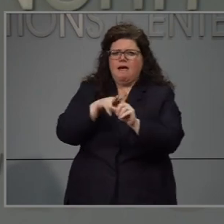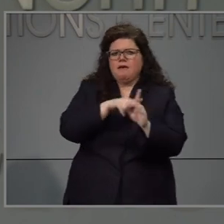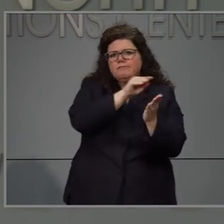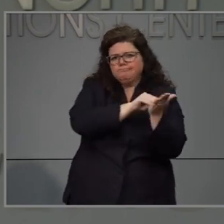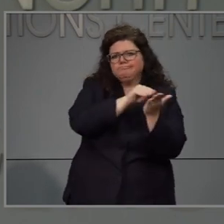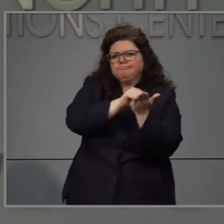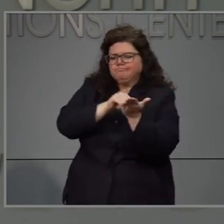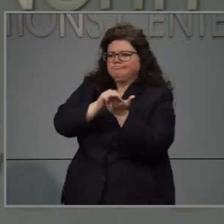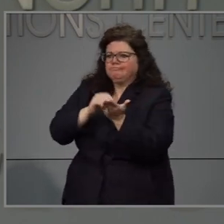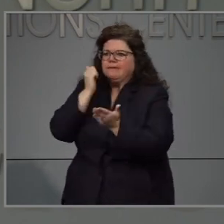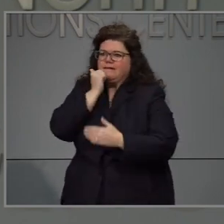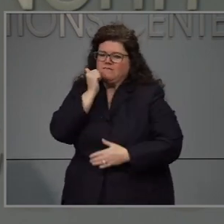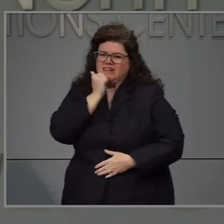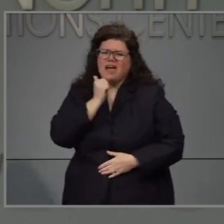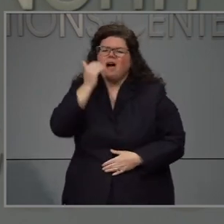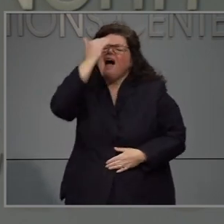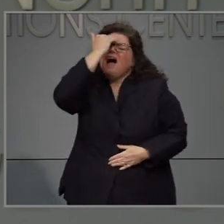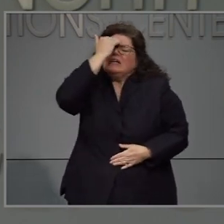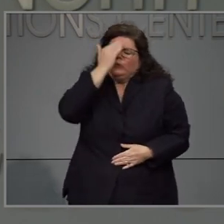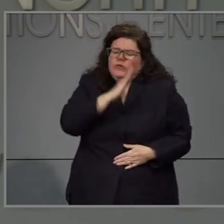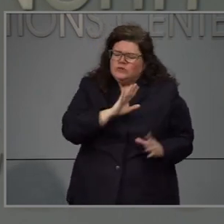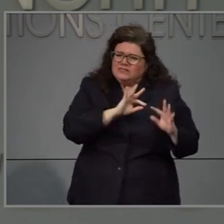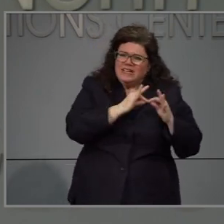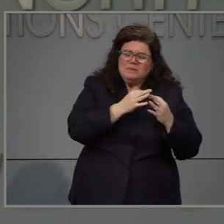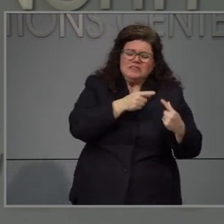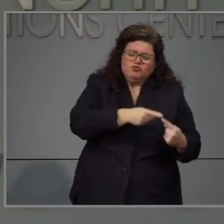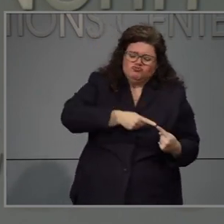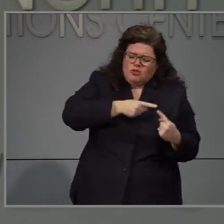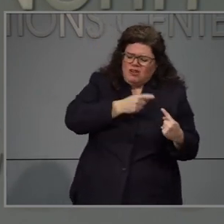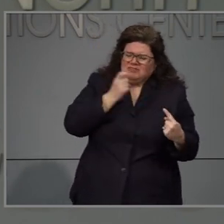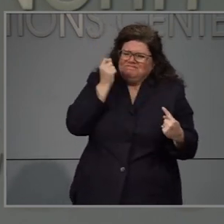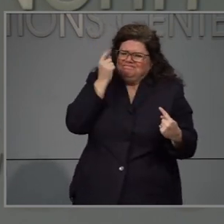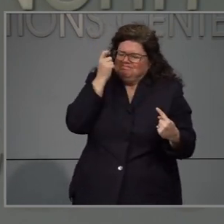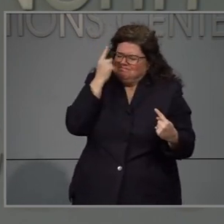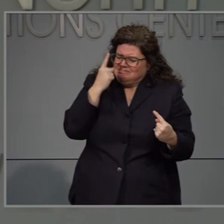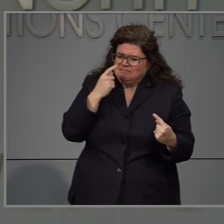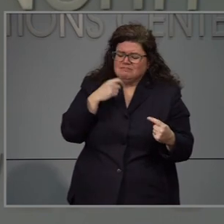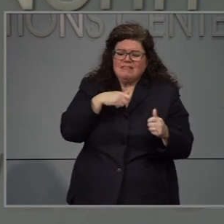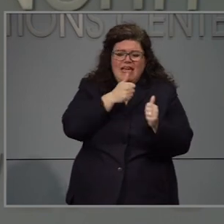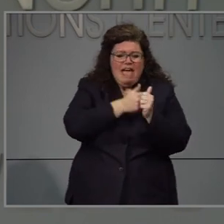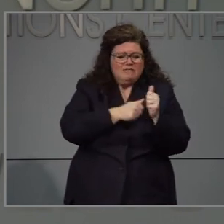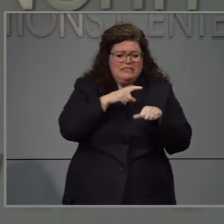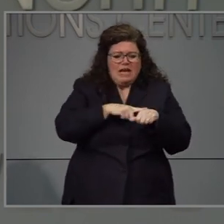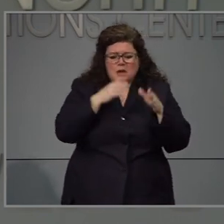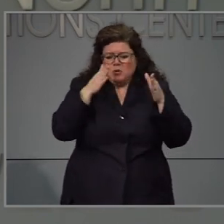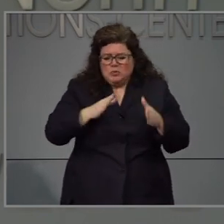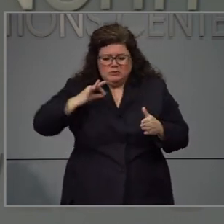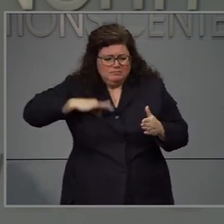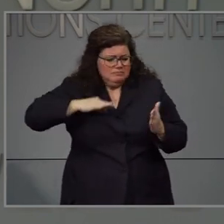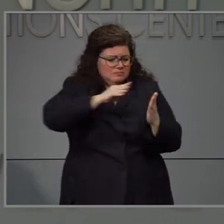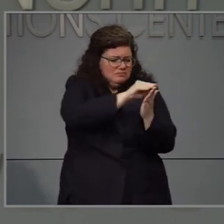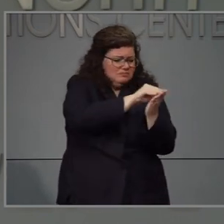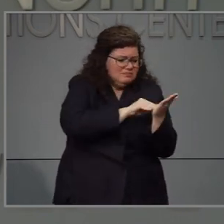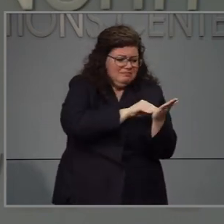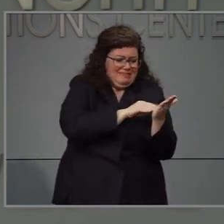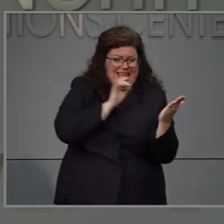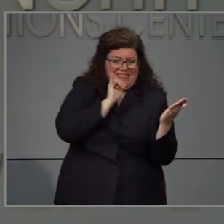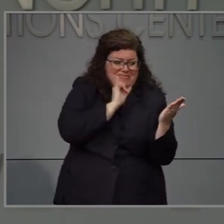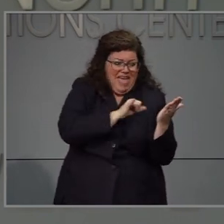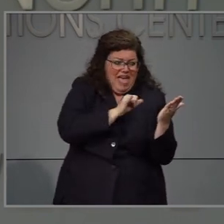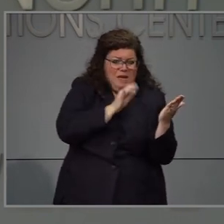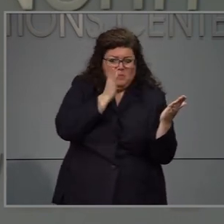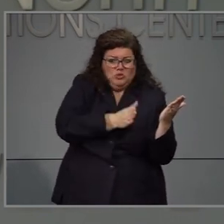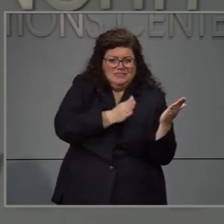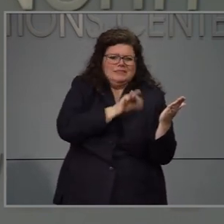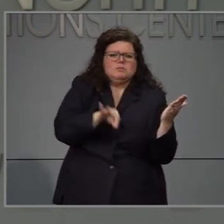su reclamación todos los días. Sabemos que las familias están teniendo dificultades y cada reclamo yo sé que es importante.